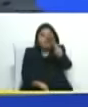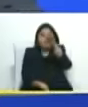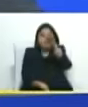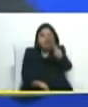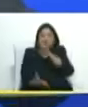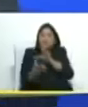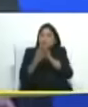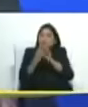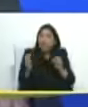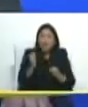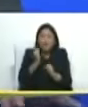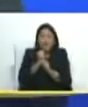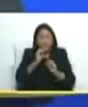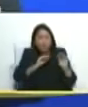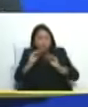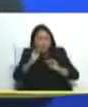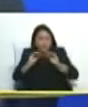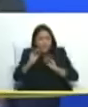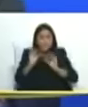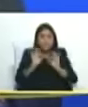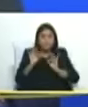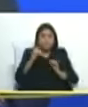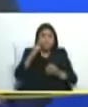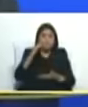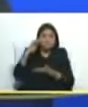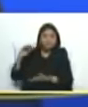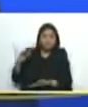trabajados y llegué y lo puse ahí